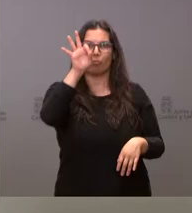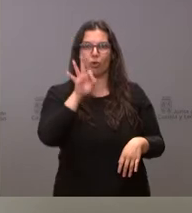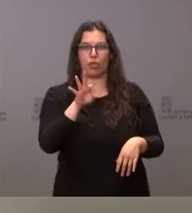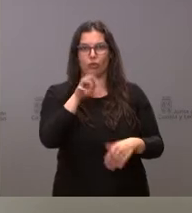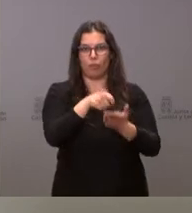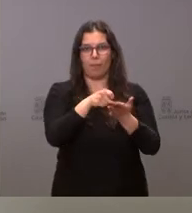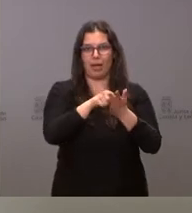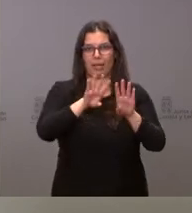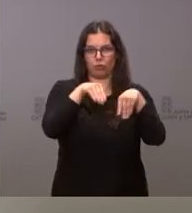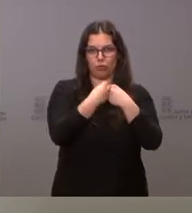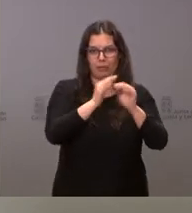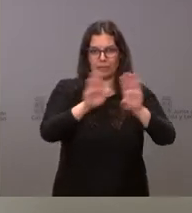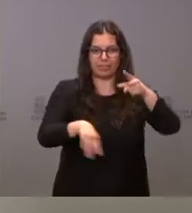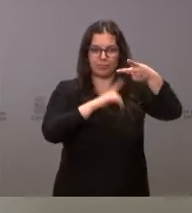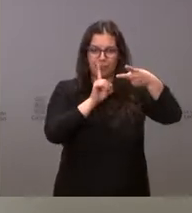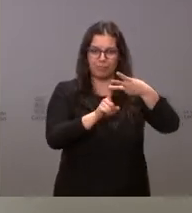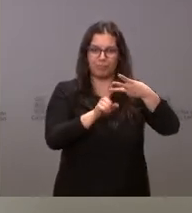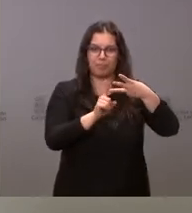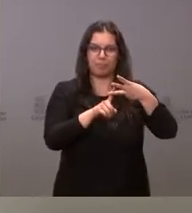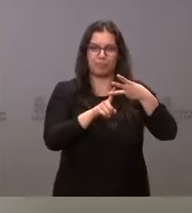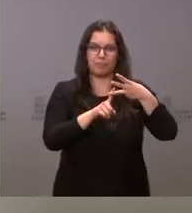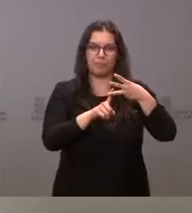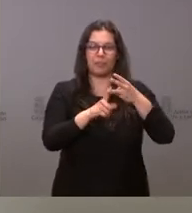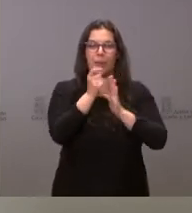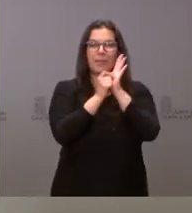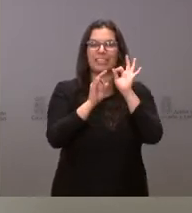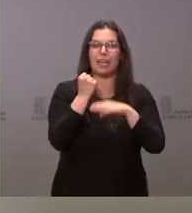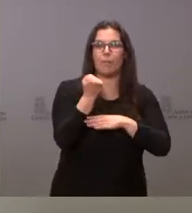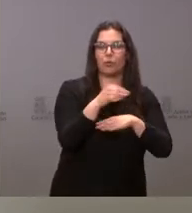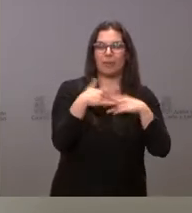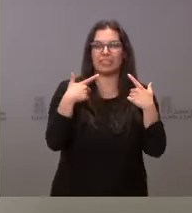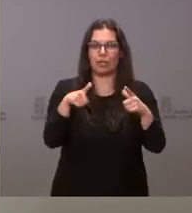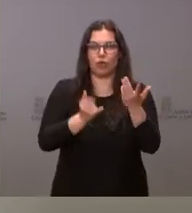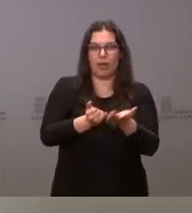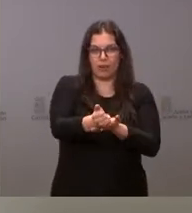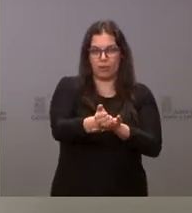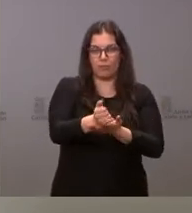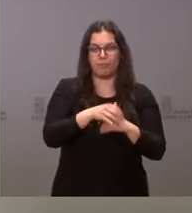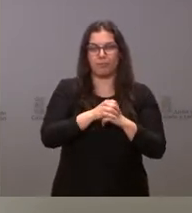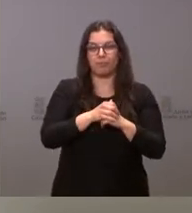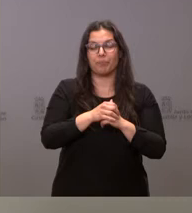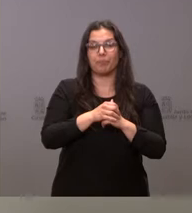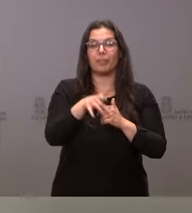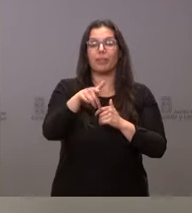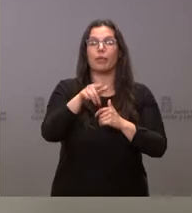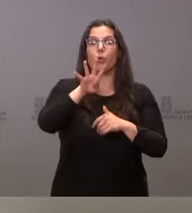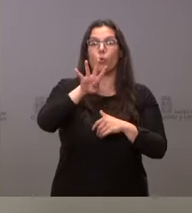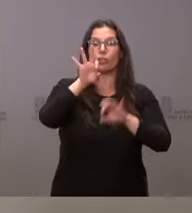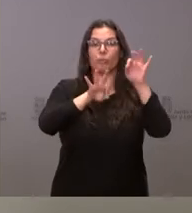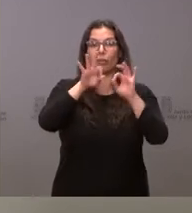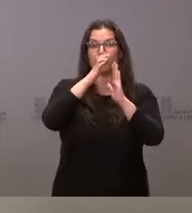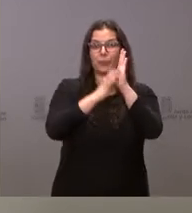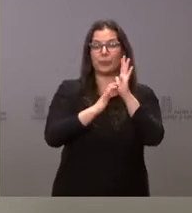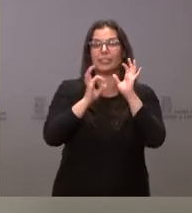impuesto. Una tercera medida es una medida de apoyo al sector agrario con un tipo reducido del 4%